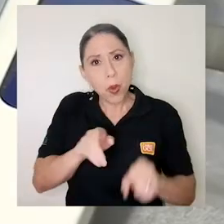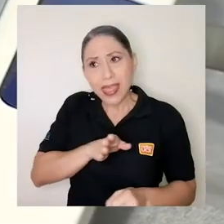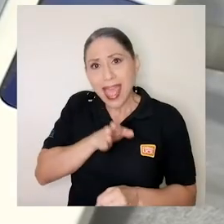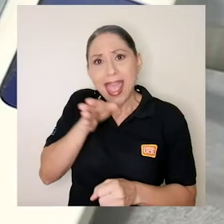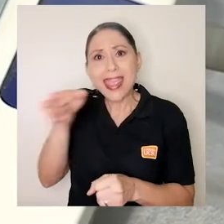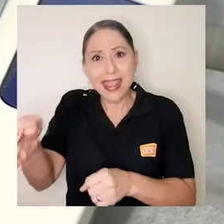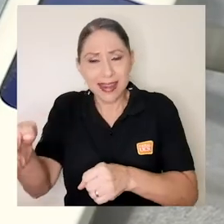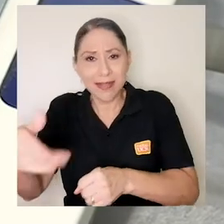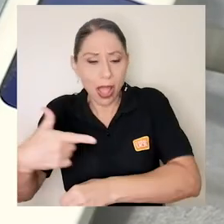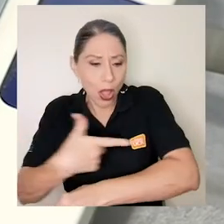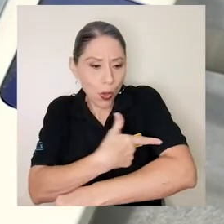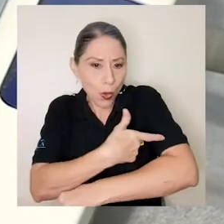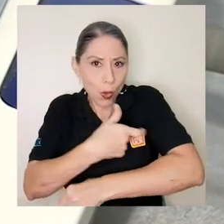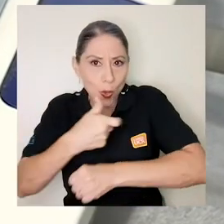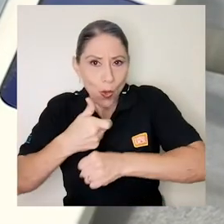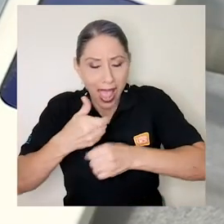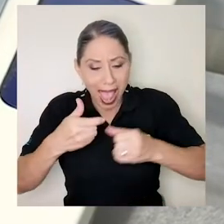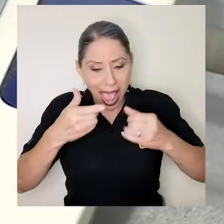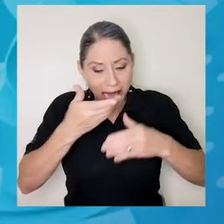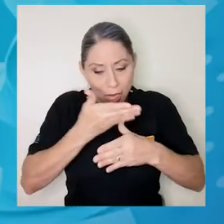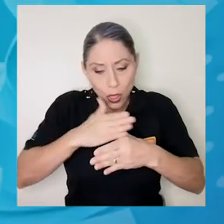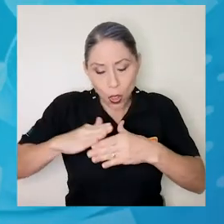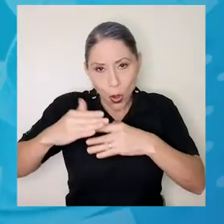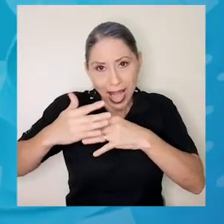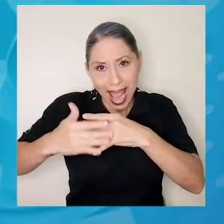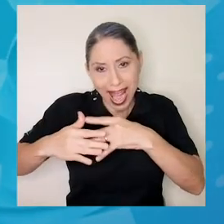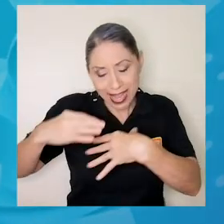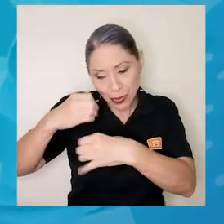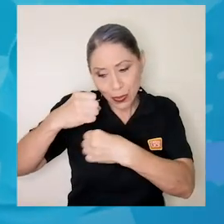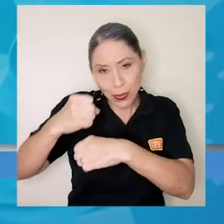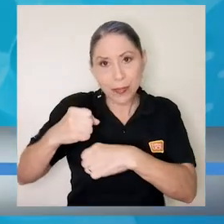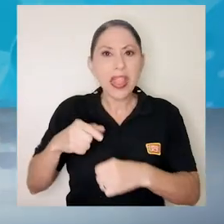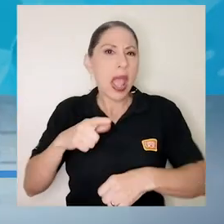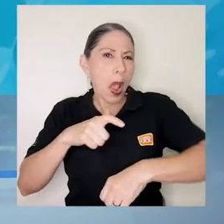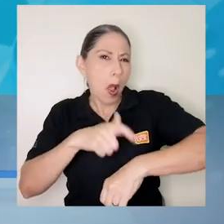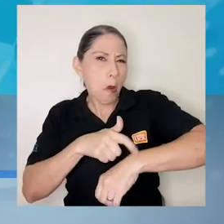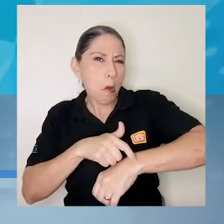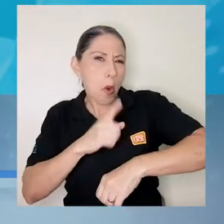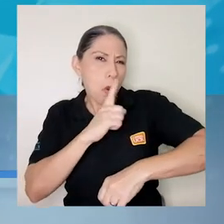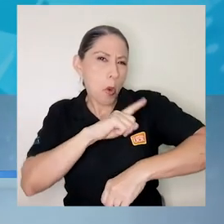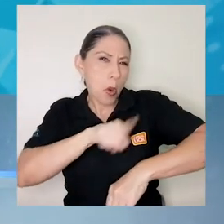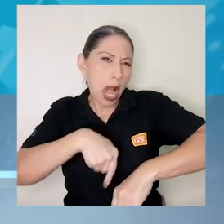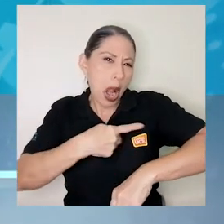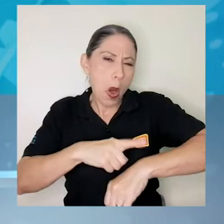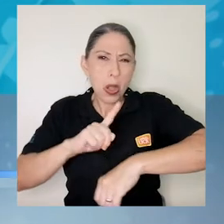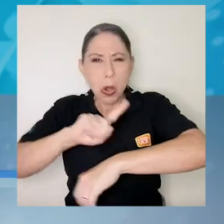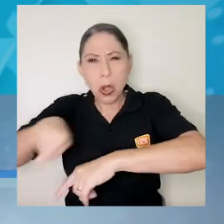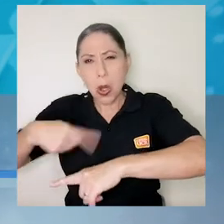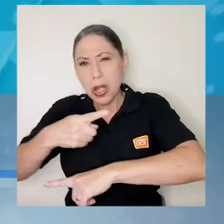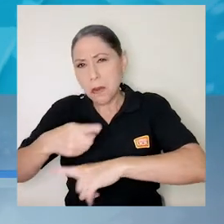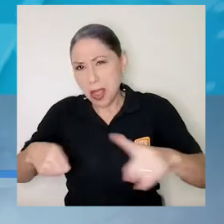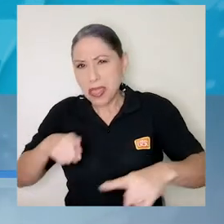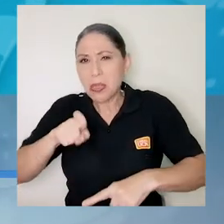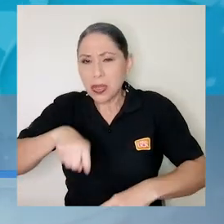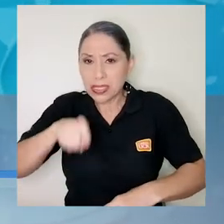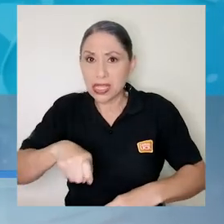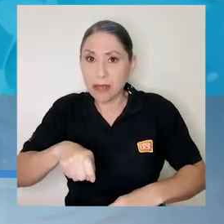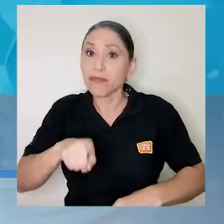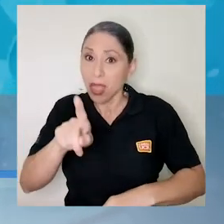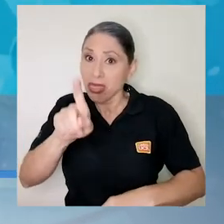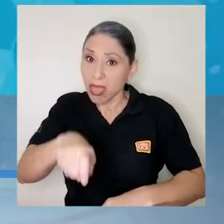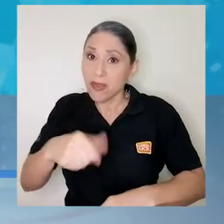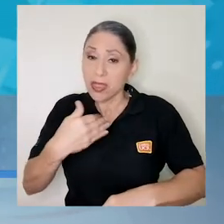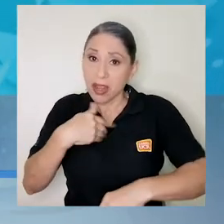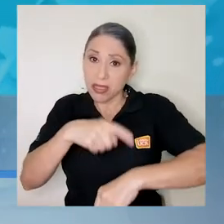En promedio, todo el proceso puede tardar de hora a hora y 30 minutos. Entonces la persona tiene que tener tiempo disponible para ese